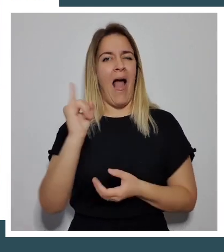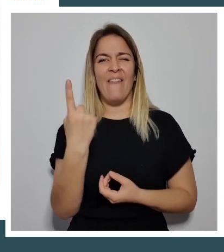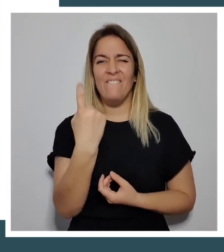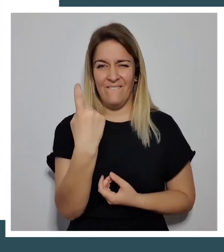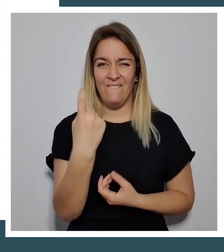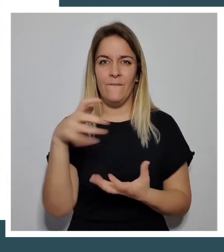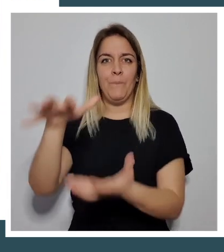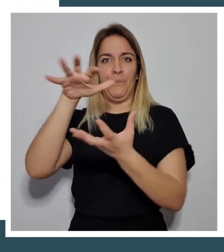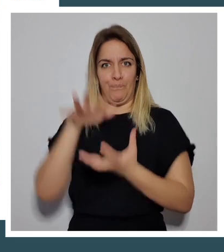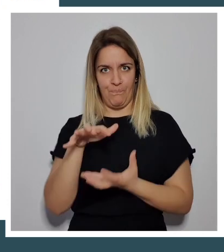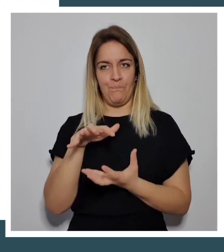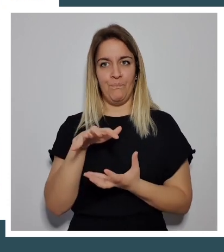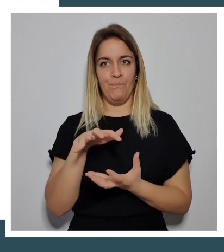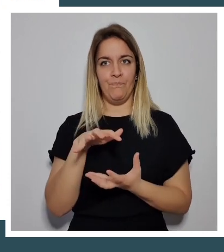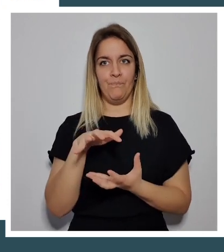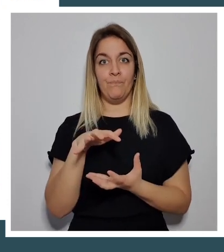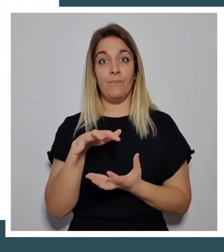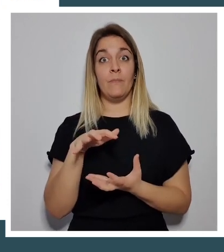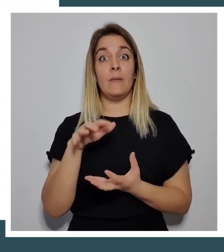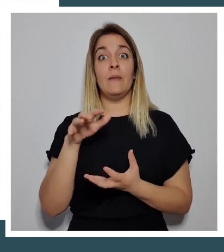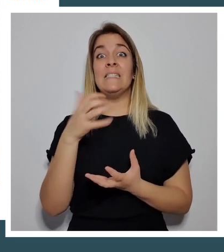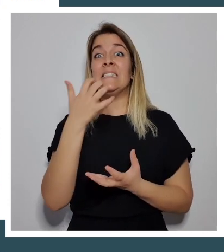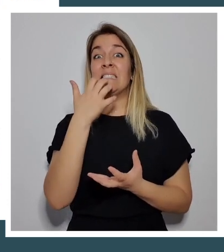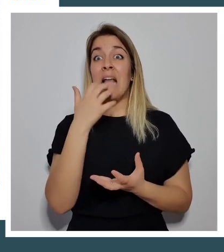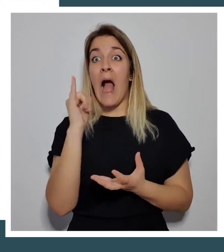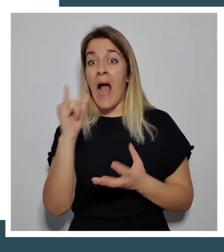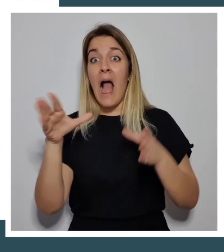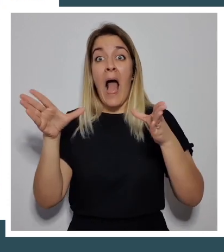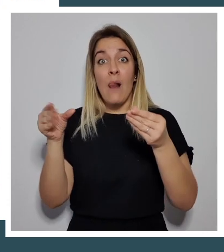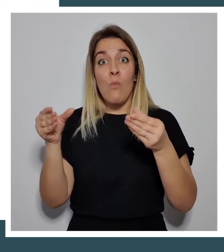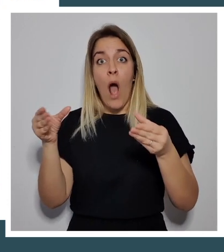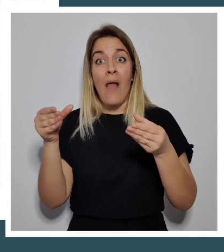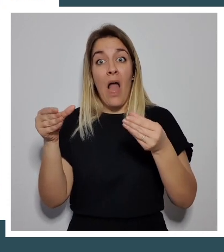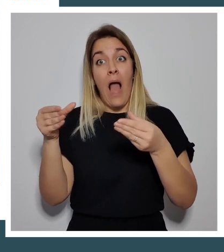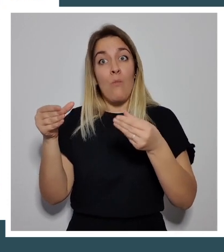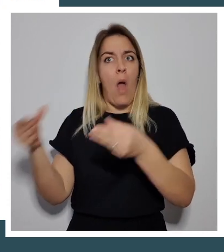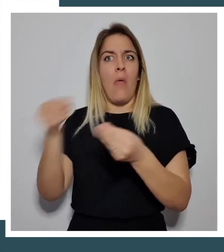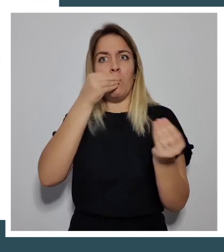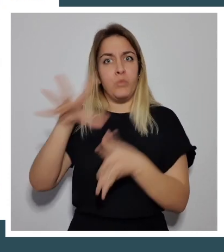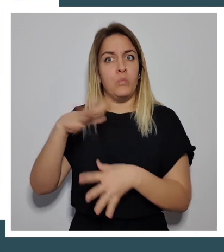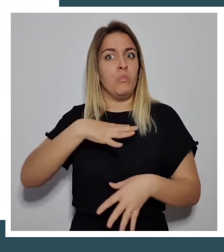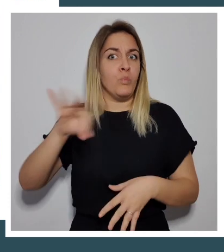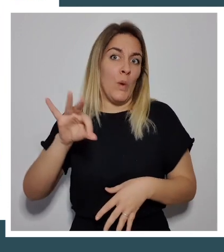Si tenemos una de ellas en casa o si no, lo podemos hacer con un cojín que tenemos por casa.